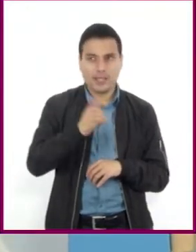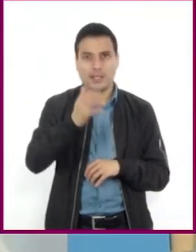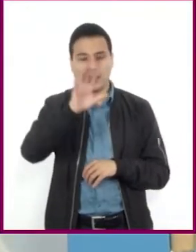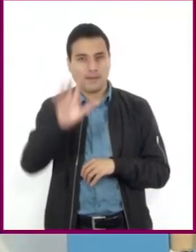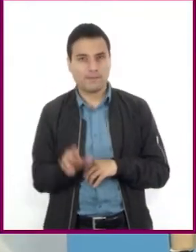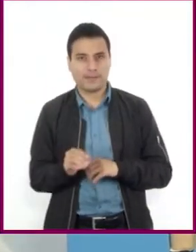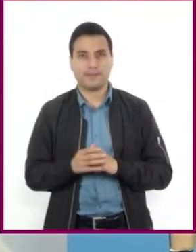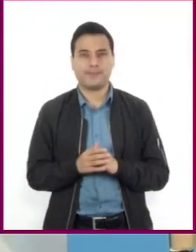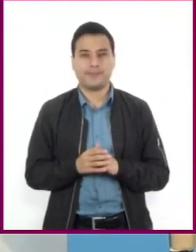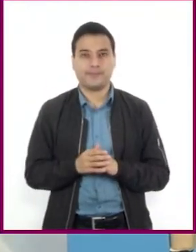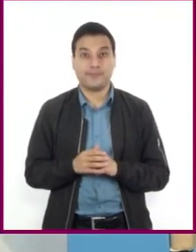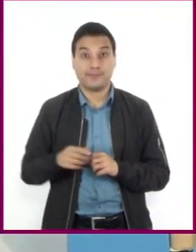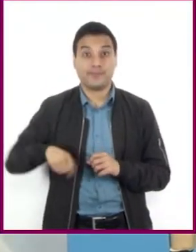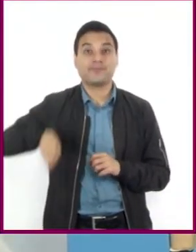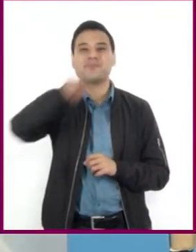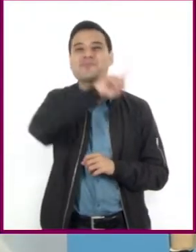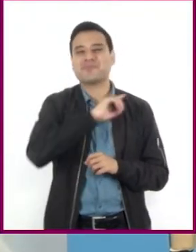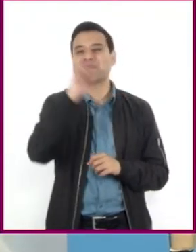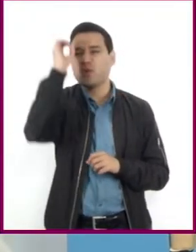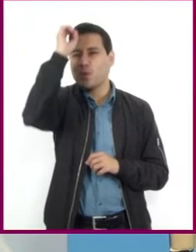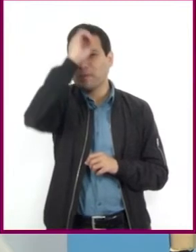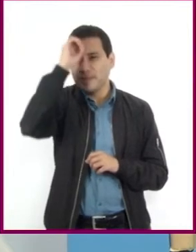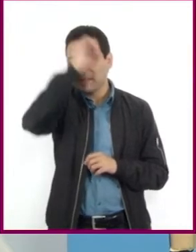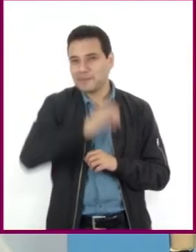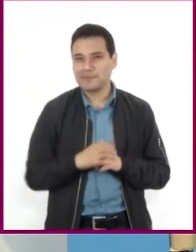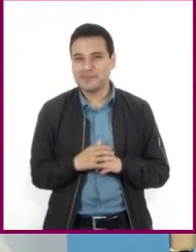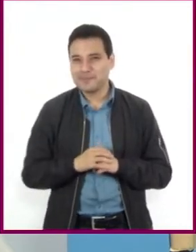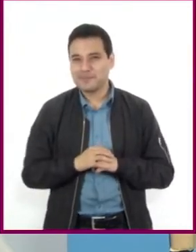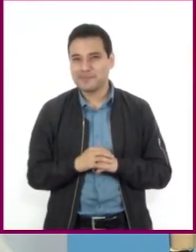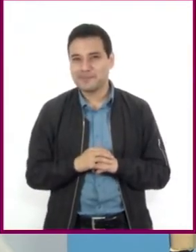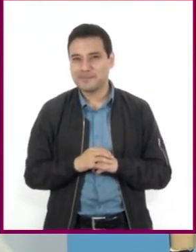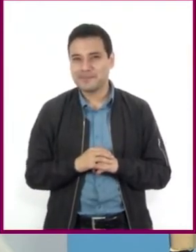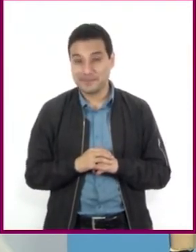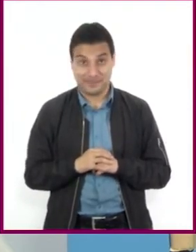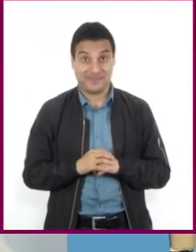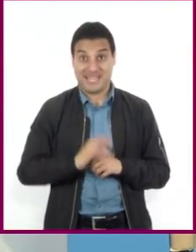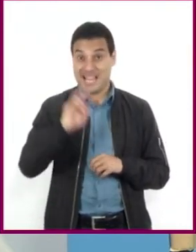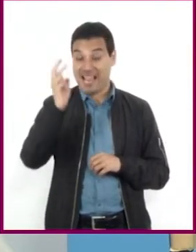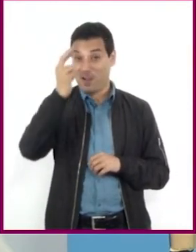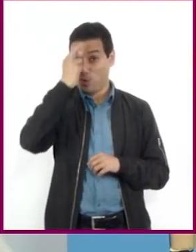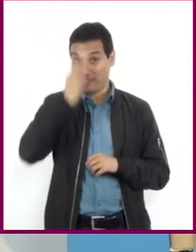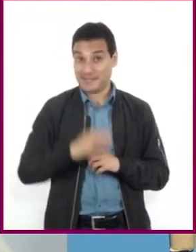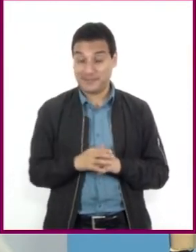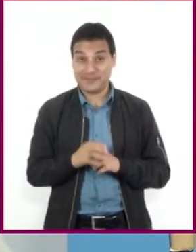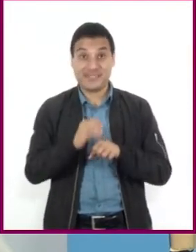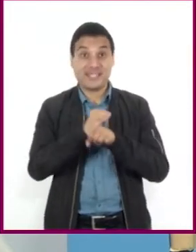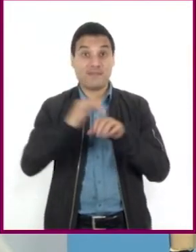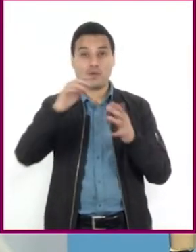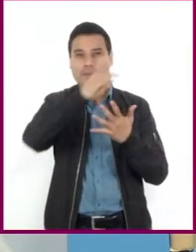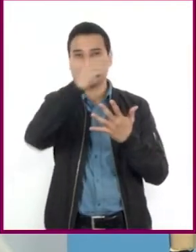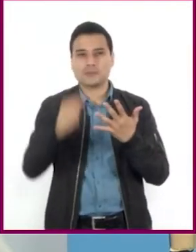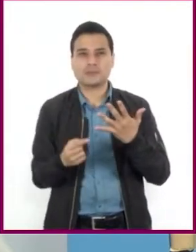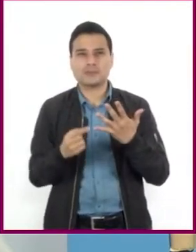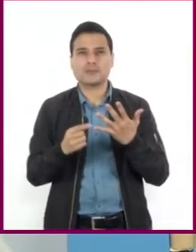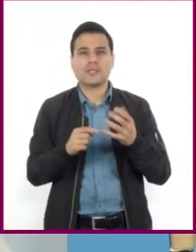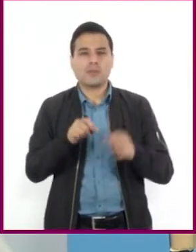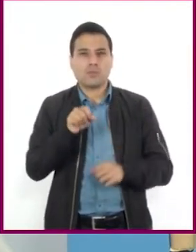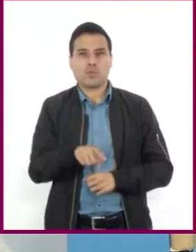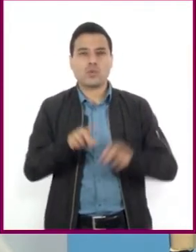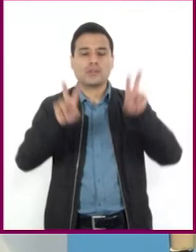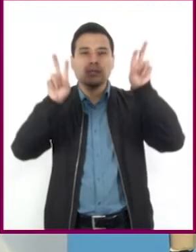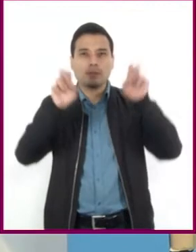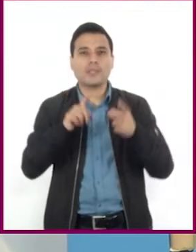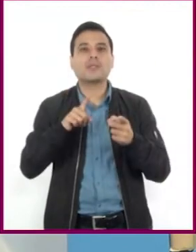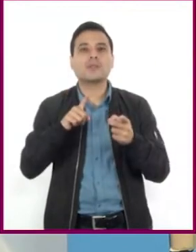¿Ustedes en casa qué opinan sobre esto? Recuerden que la información la pueden encontrar en los libros de texto